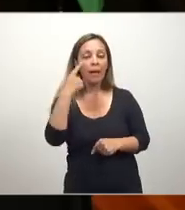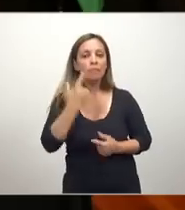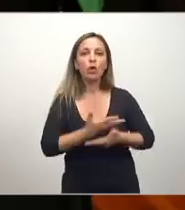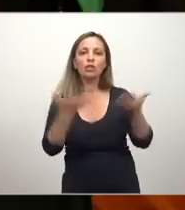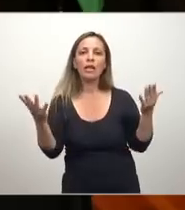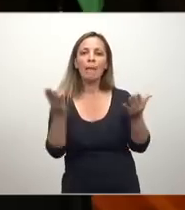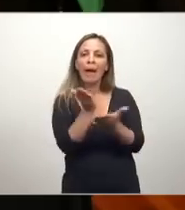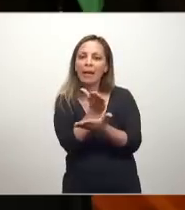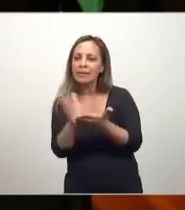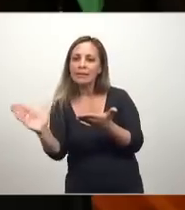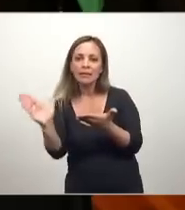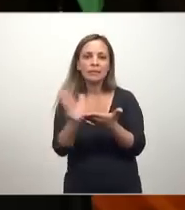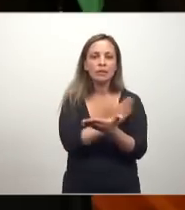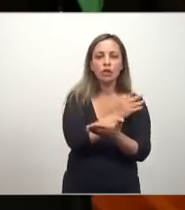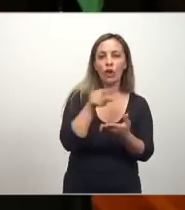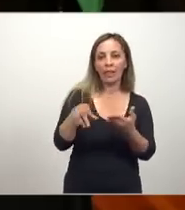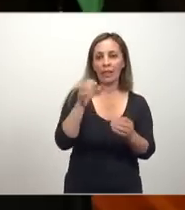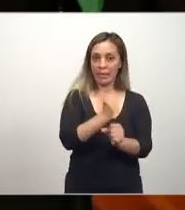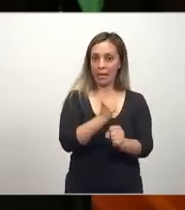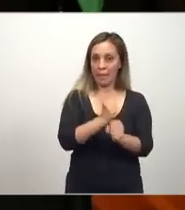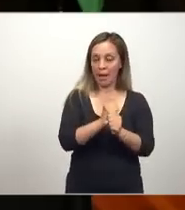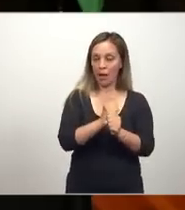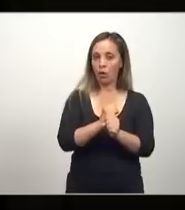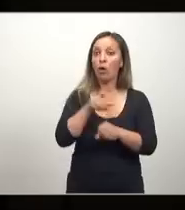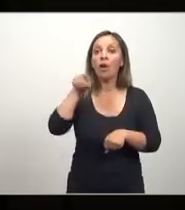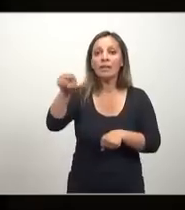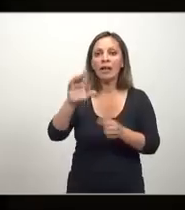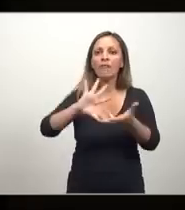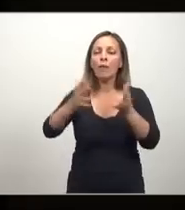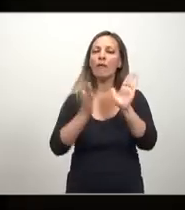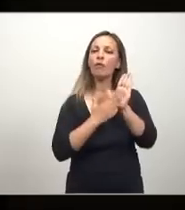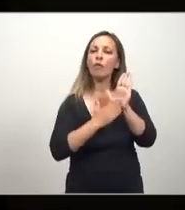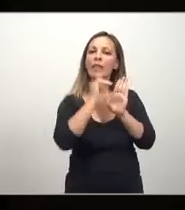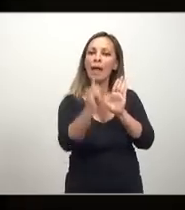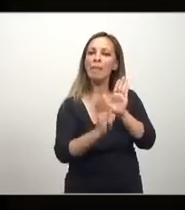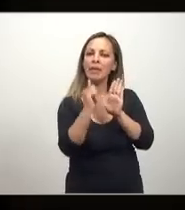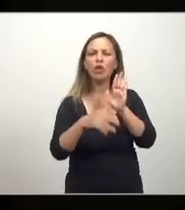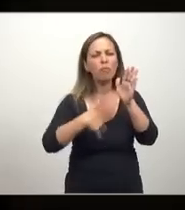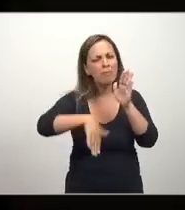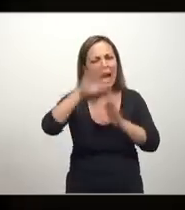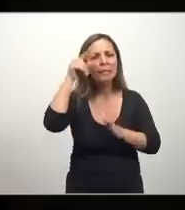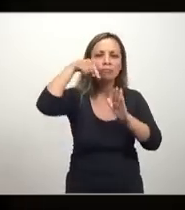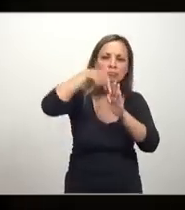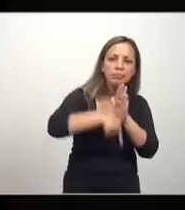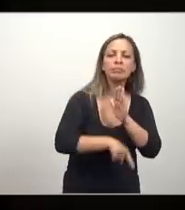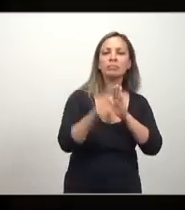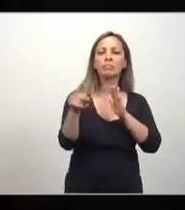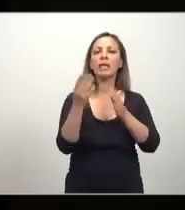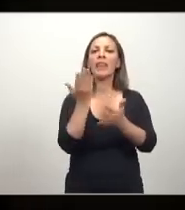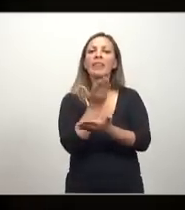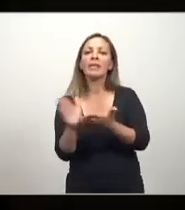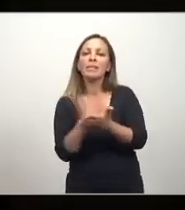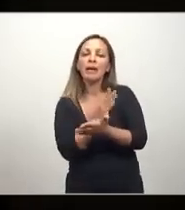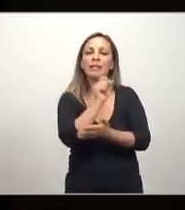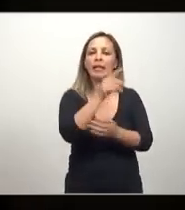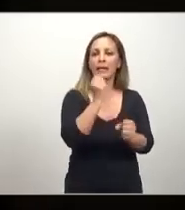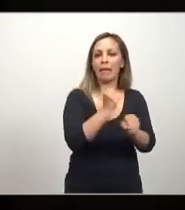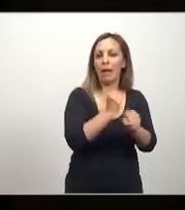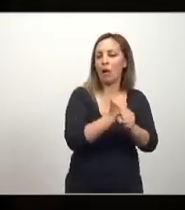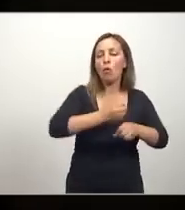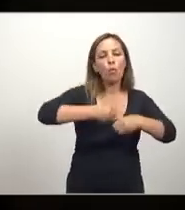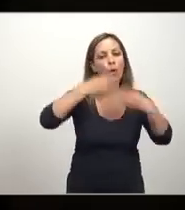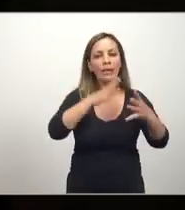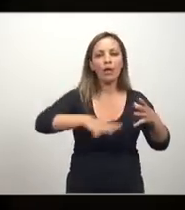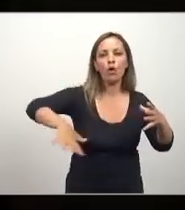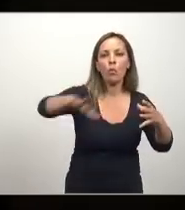la división del trabajo, en verdad el libro de Smith, sobre todo se fundamenta en la división del trabajo, que es un fenómeno positivo, o cualquier comunidad,